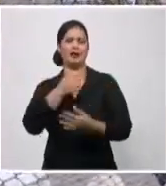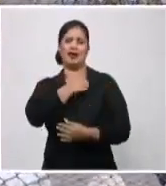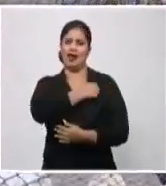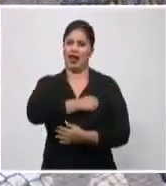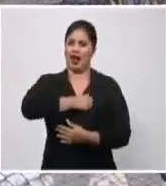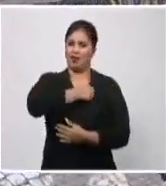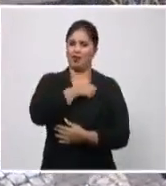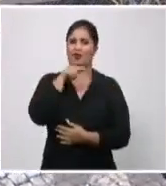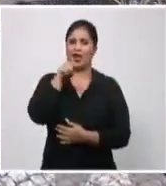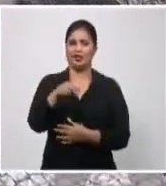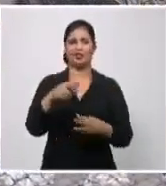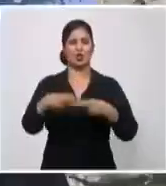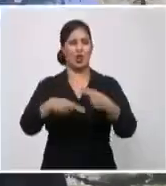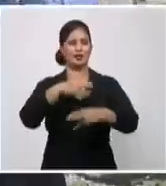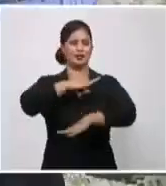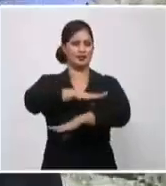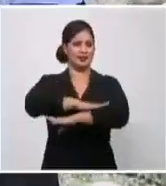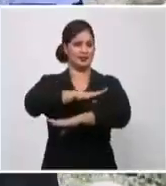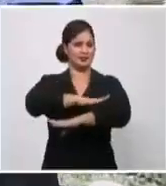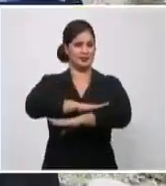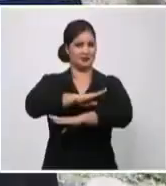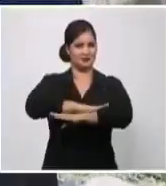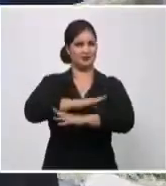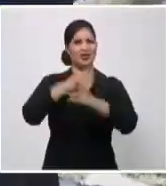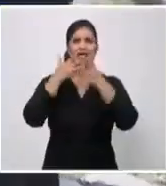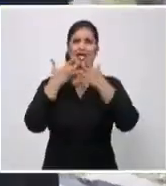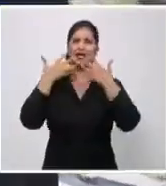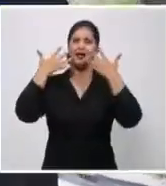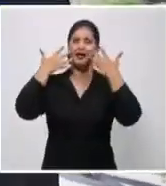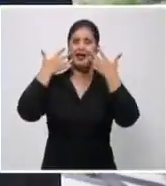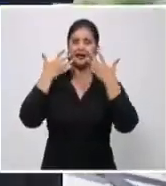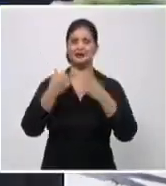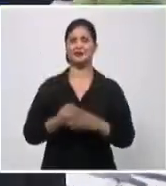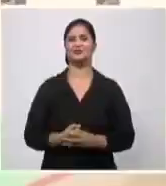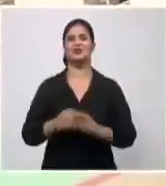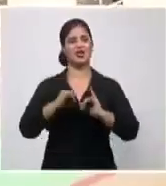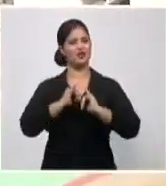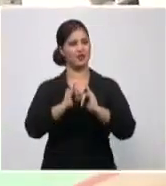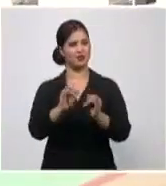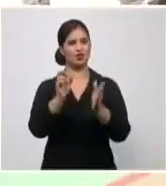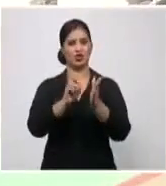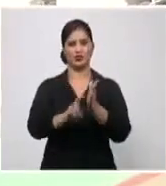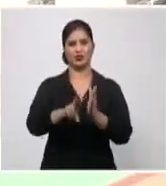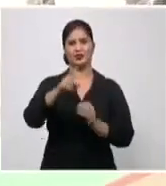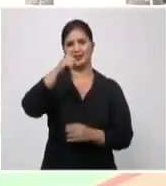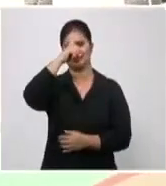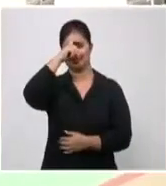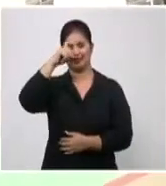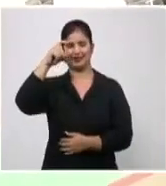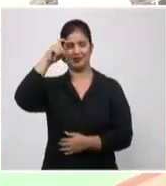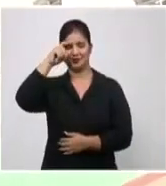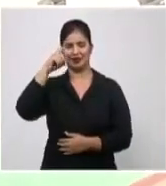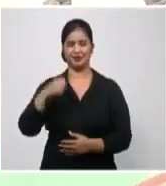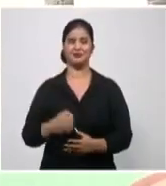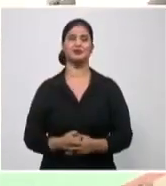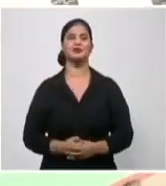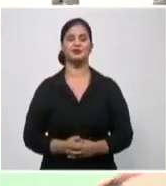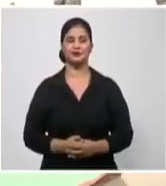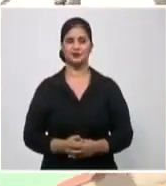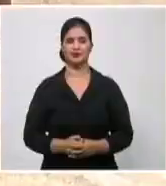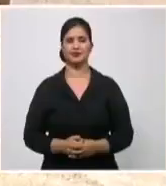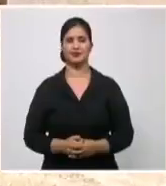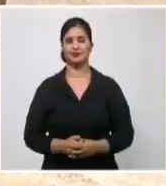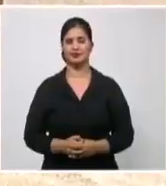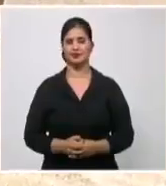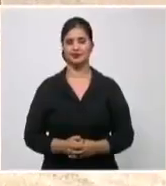recepcionista Elisabeth el rostro de la felicidad. Desde Sandy Spiritus, Jenny Fleites, Sistema Informativo de